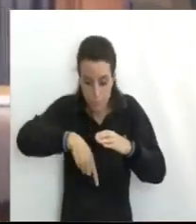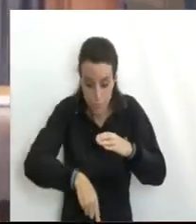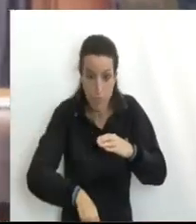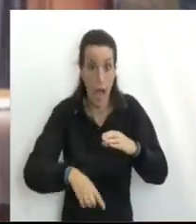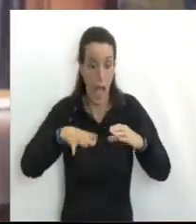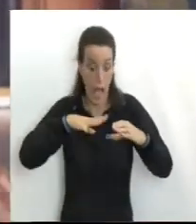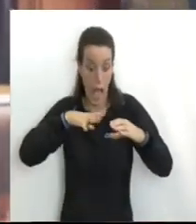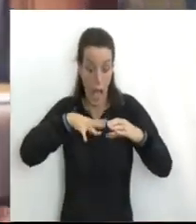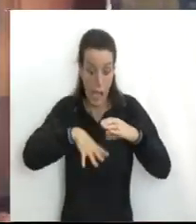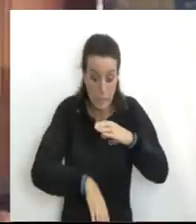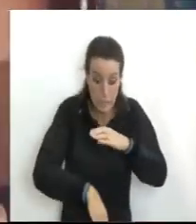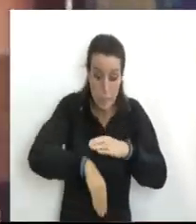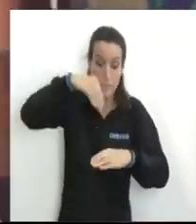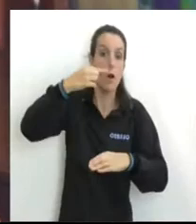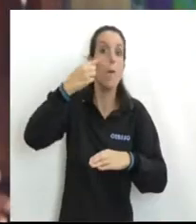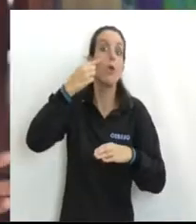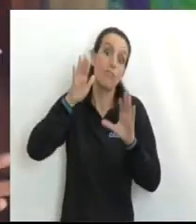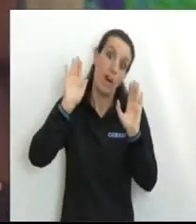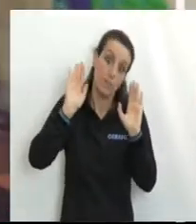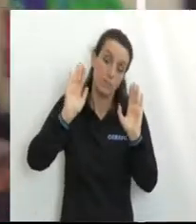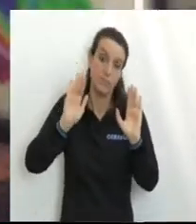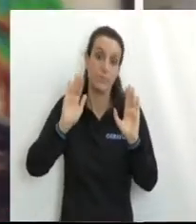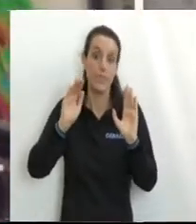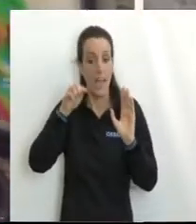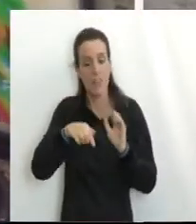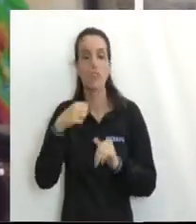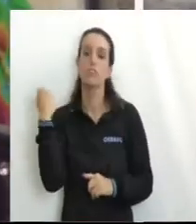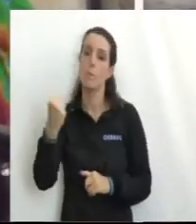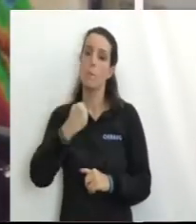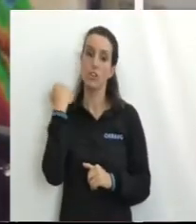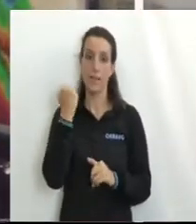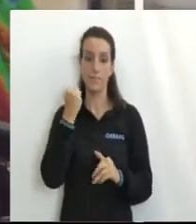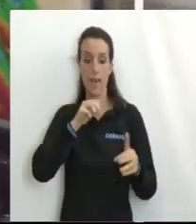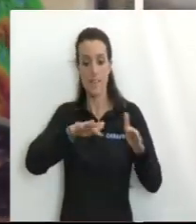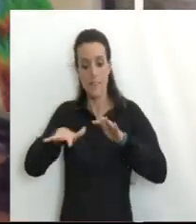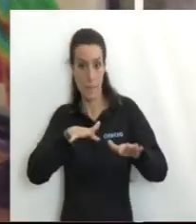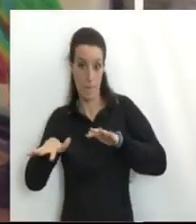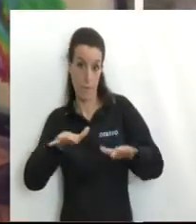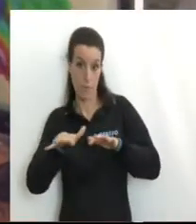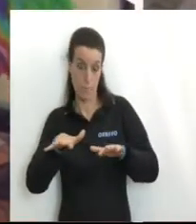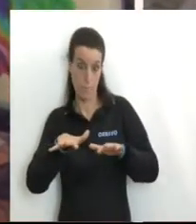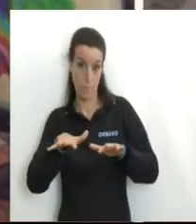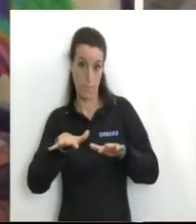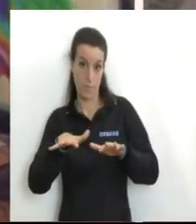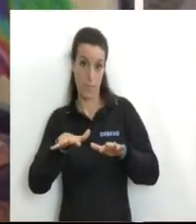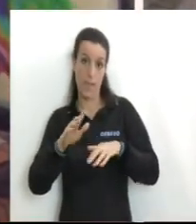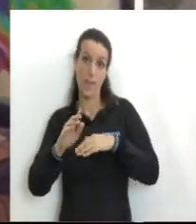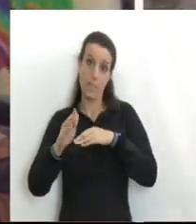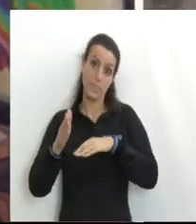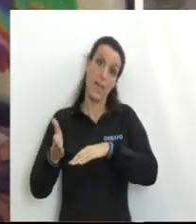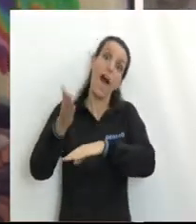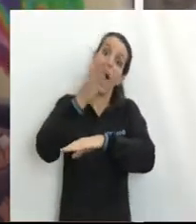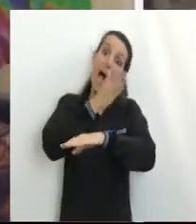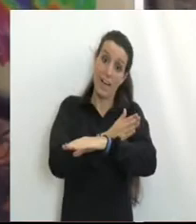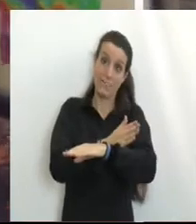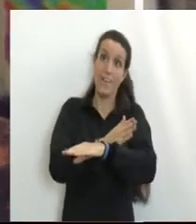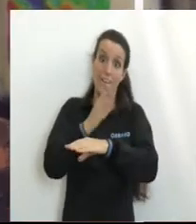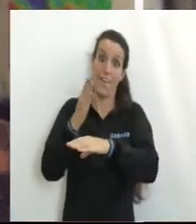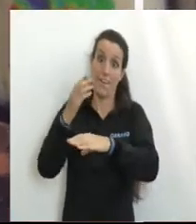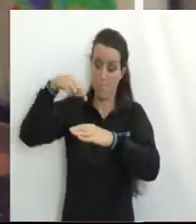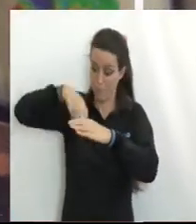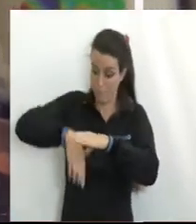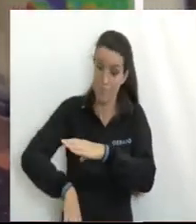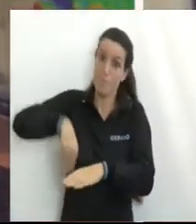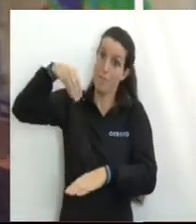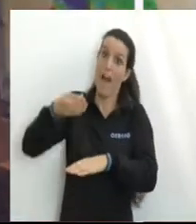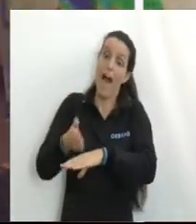Potencialmente perforables Donde podría haber una acumulación Comercial o no de hidrocarburos Esa es la importancia de la sísmica Como paso indispensable